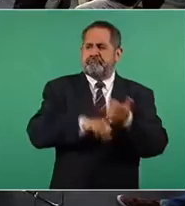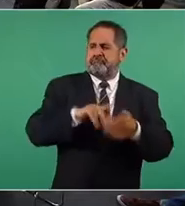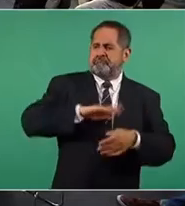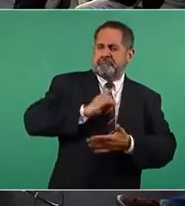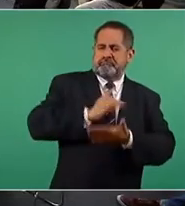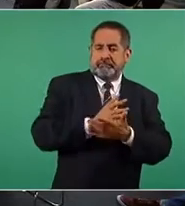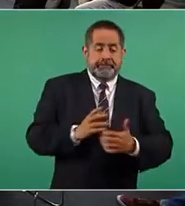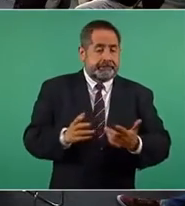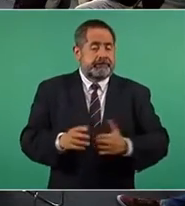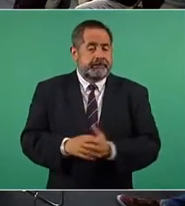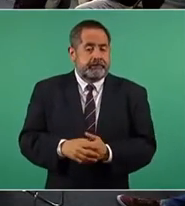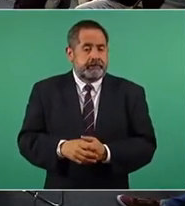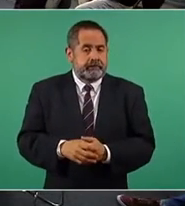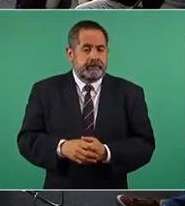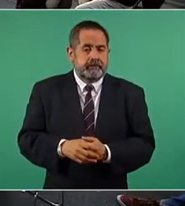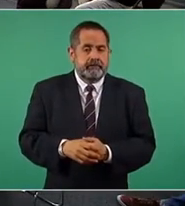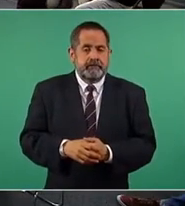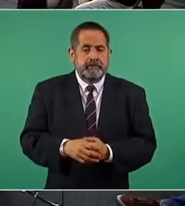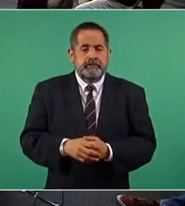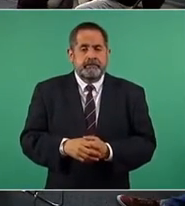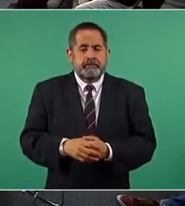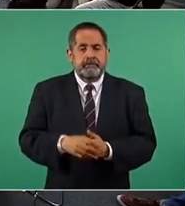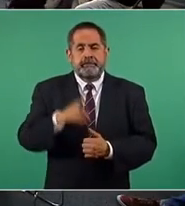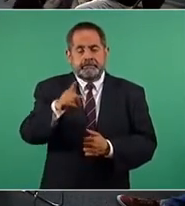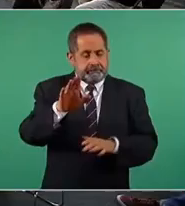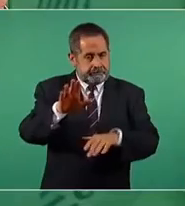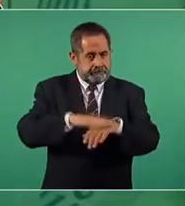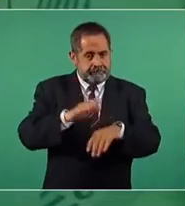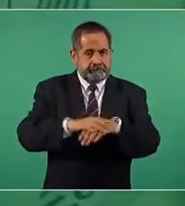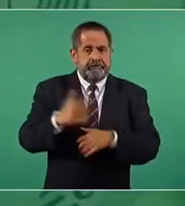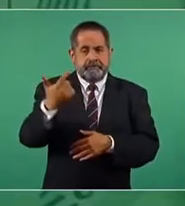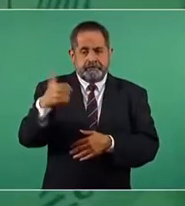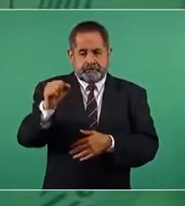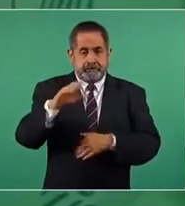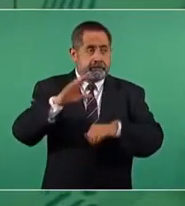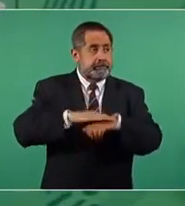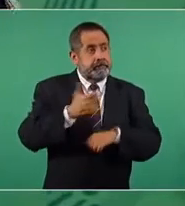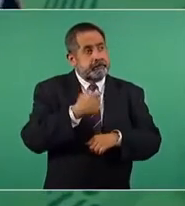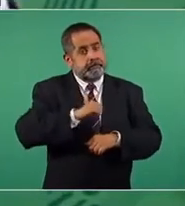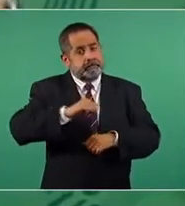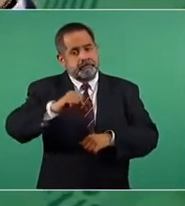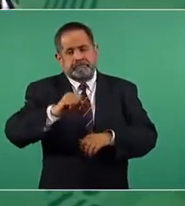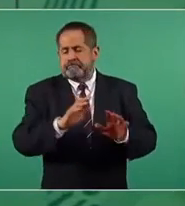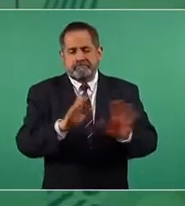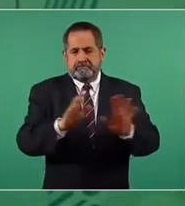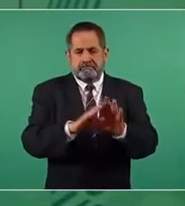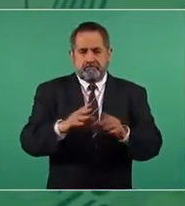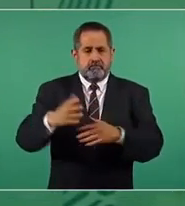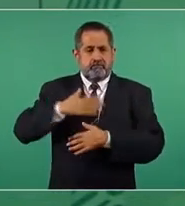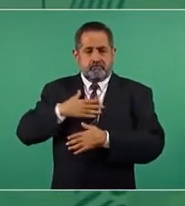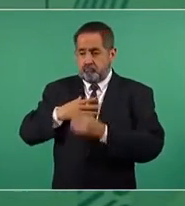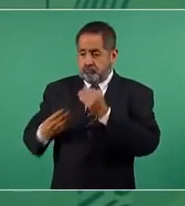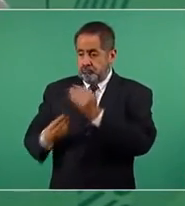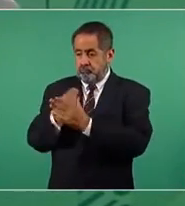Va a haber, o sea, no va a aumentar el gas a partir de que tomemos estas